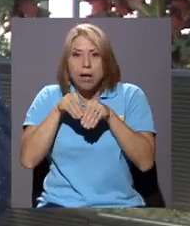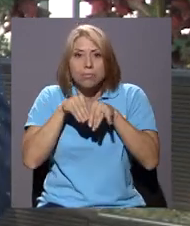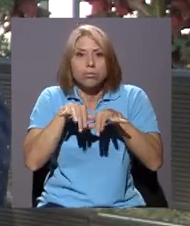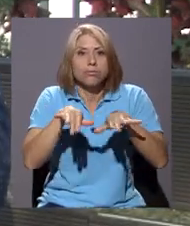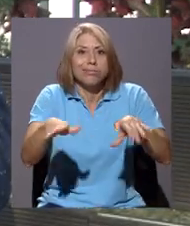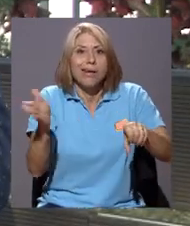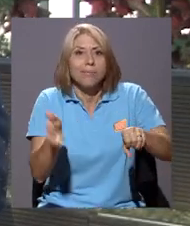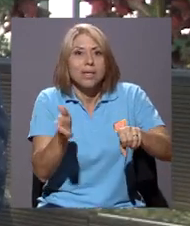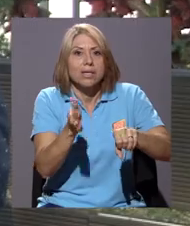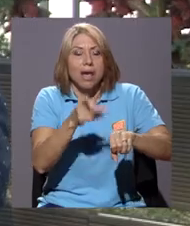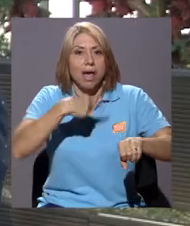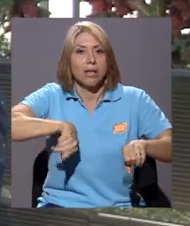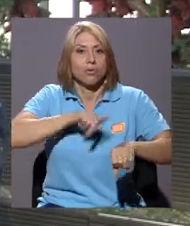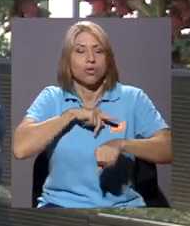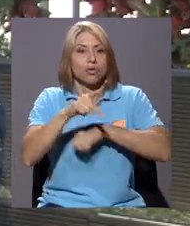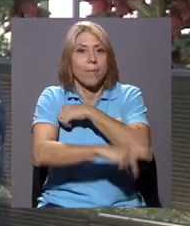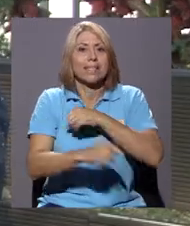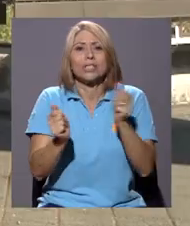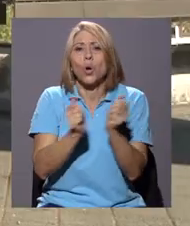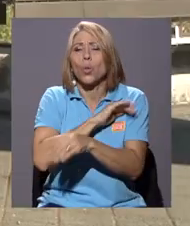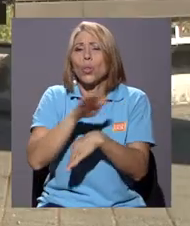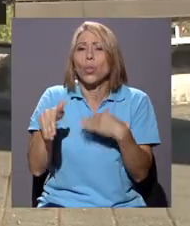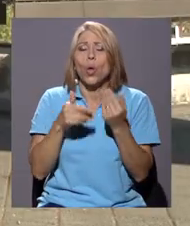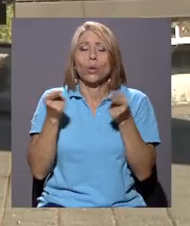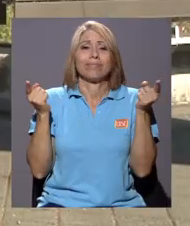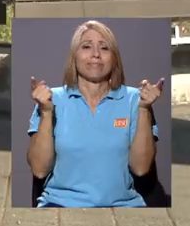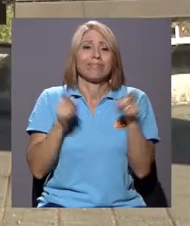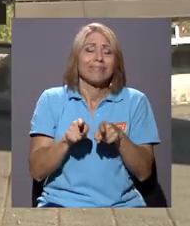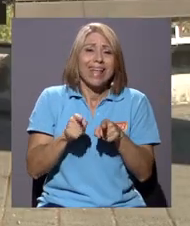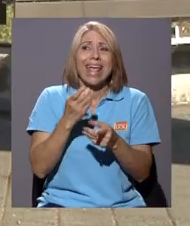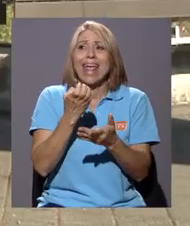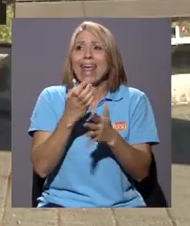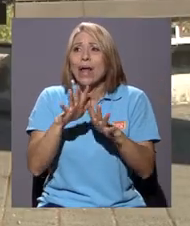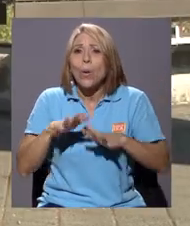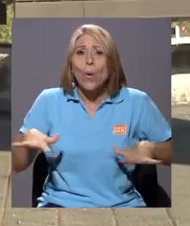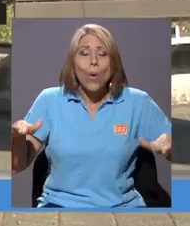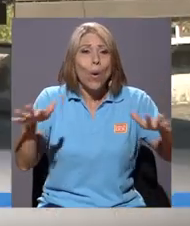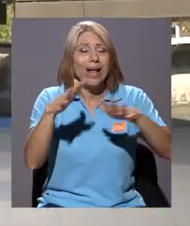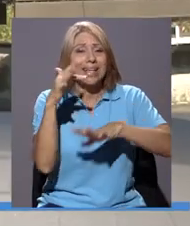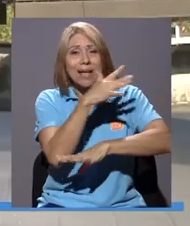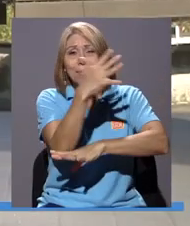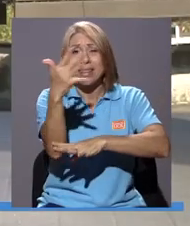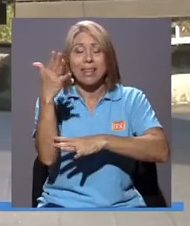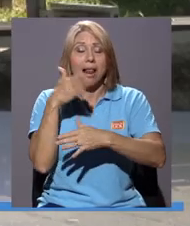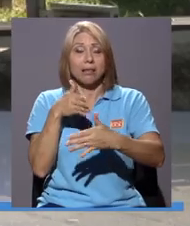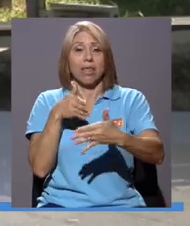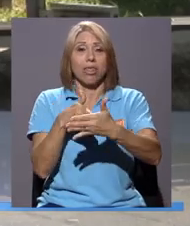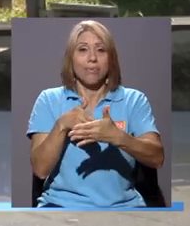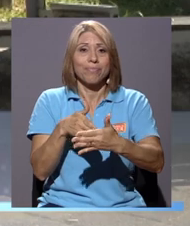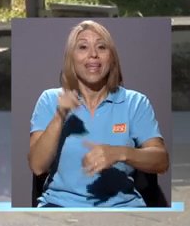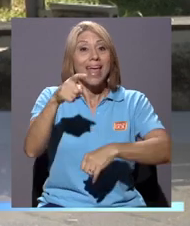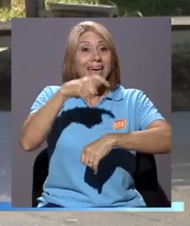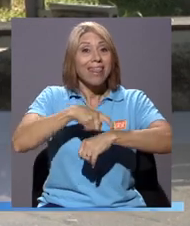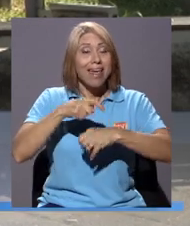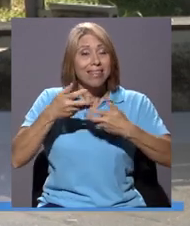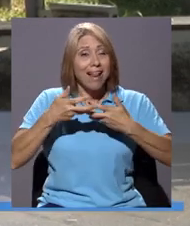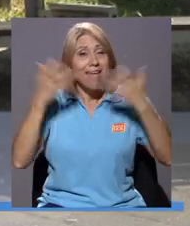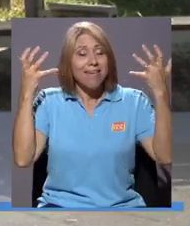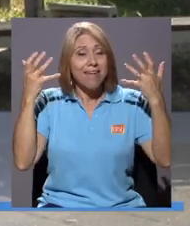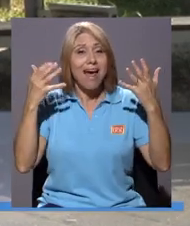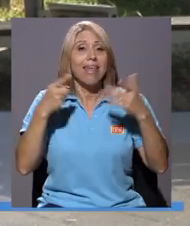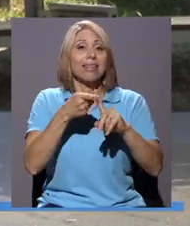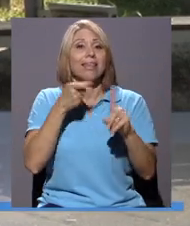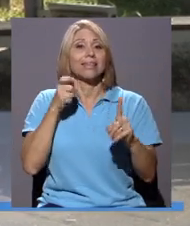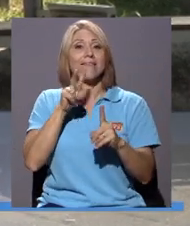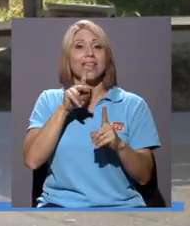sociales, económicas, ambientales que produce este cultivo. La Edad de la Ira se presentará del 21 de